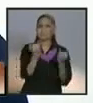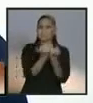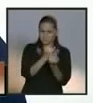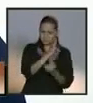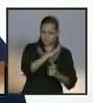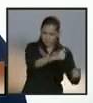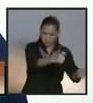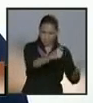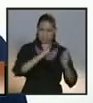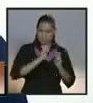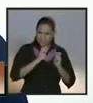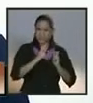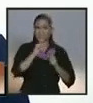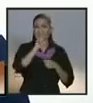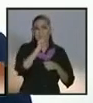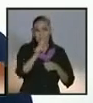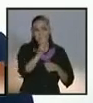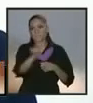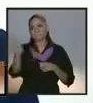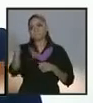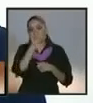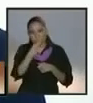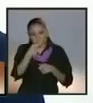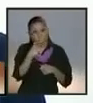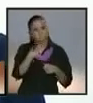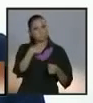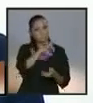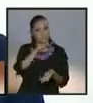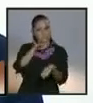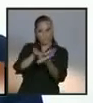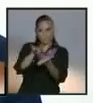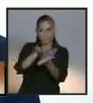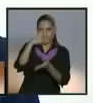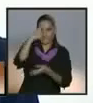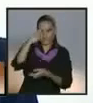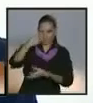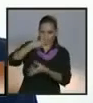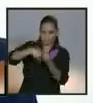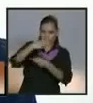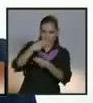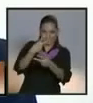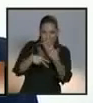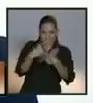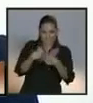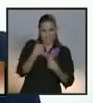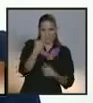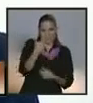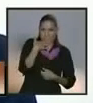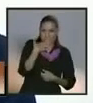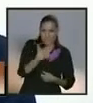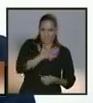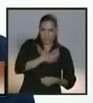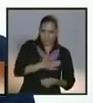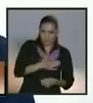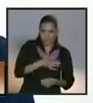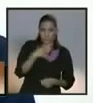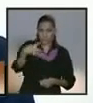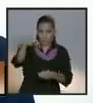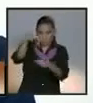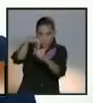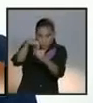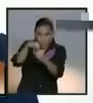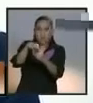progresar y mejorar sus ingresos. Tu voto decidirá el camino que vamos a seguir. Yo te pido que no nos